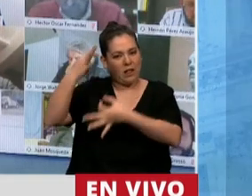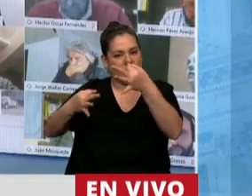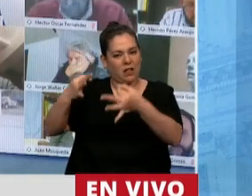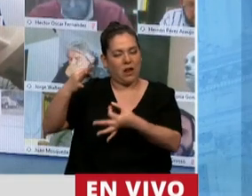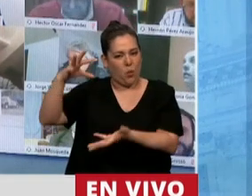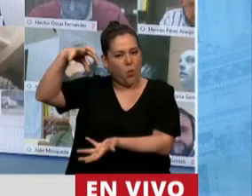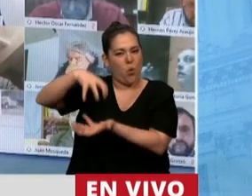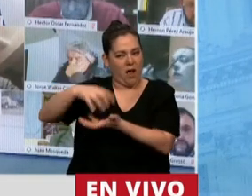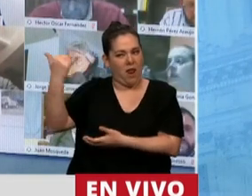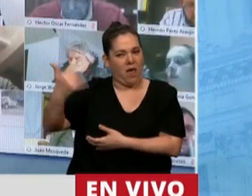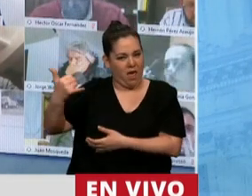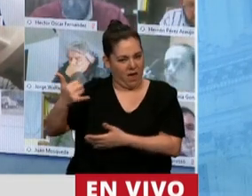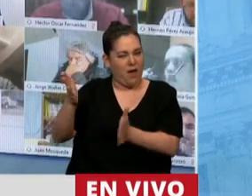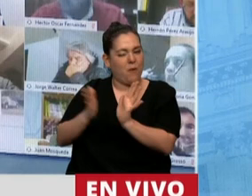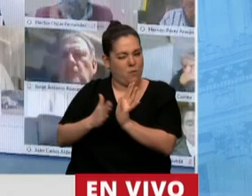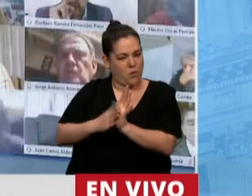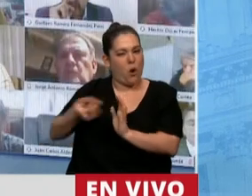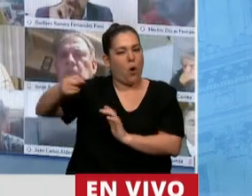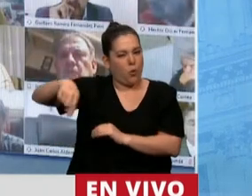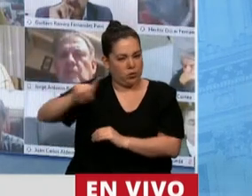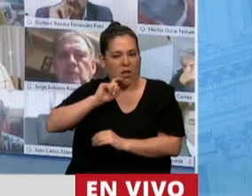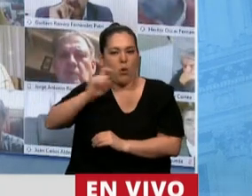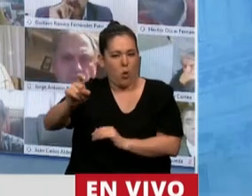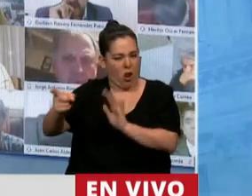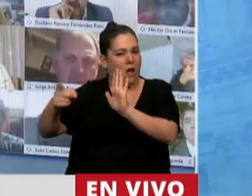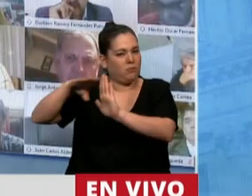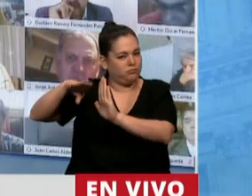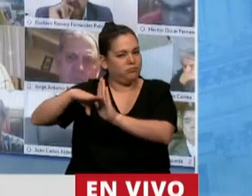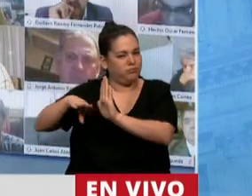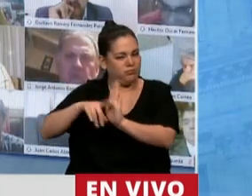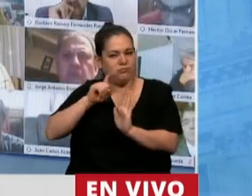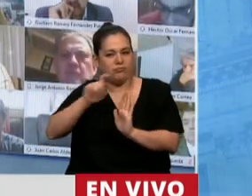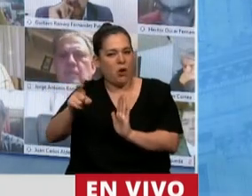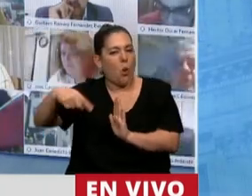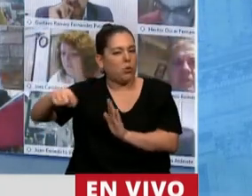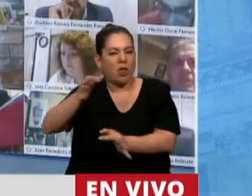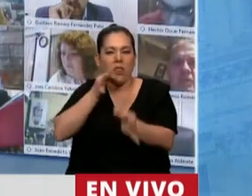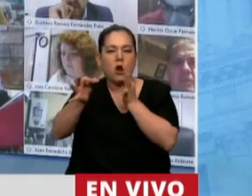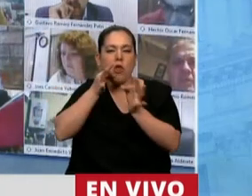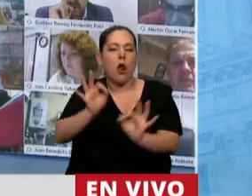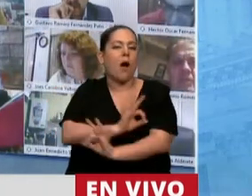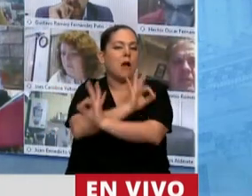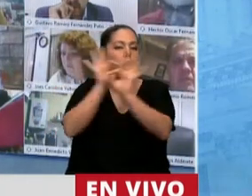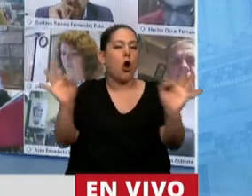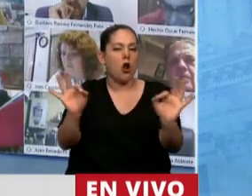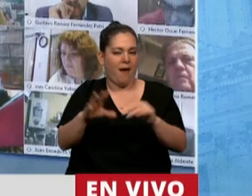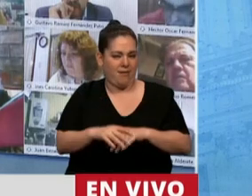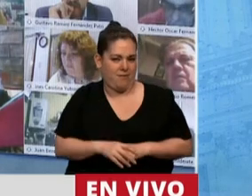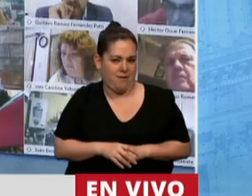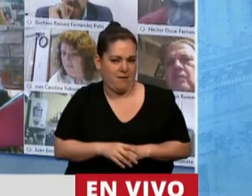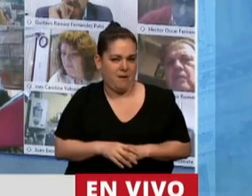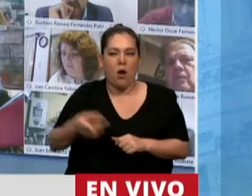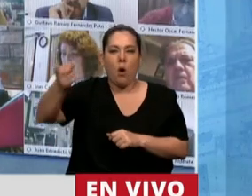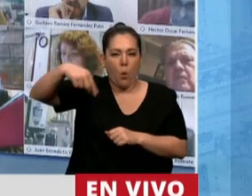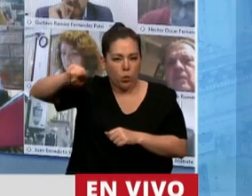Ustedes violaban la sustentabilidad institucional cuando no dialogaban con nadie y cuando